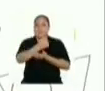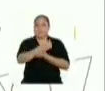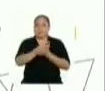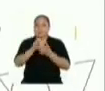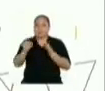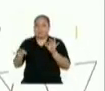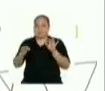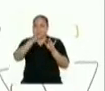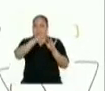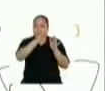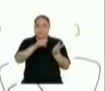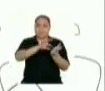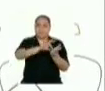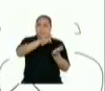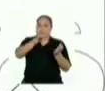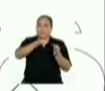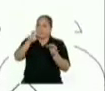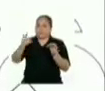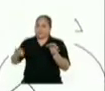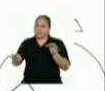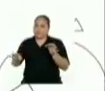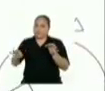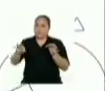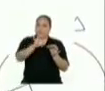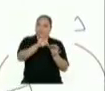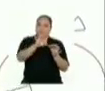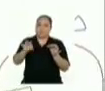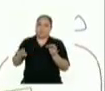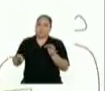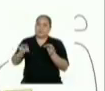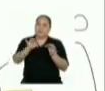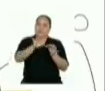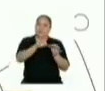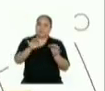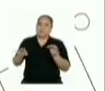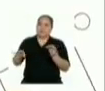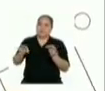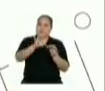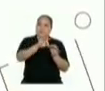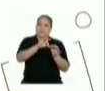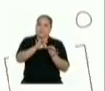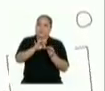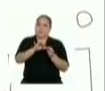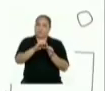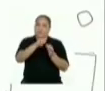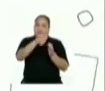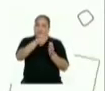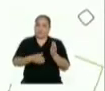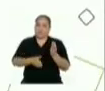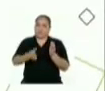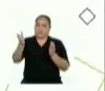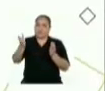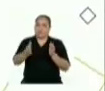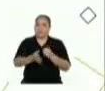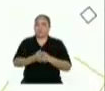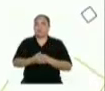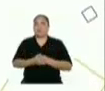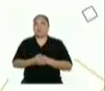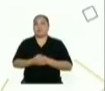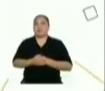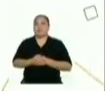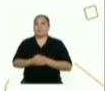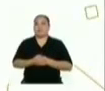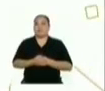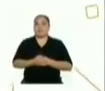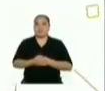doblamos el vértice inferior derecho sobre el lado del doblez anterior, de manera que se forme un vértice común entre los